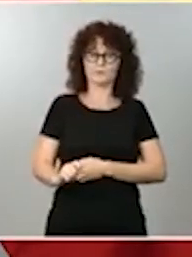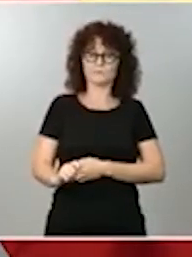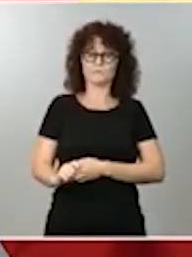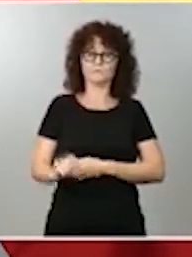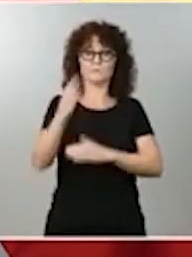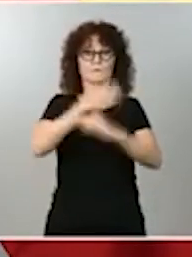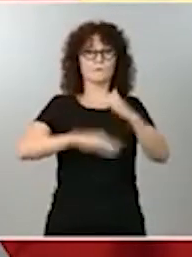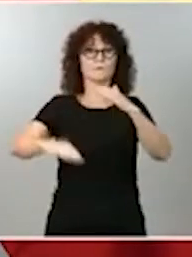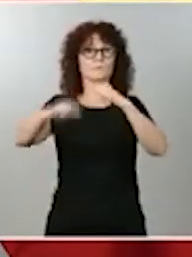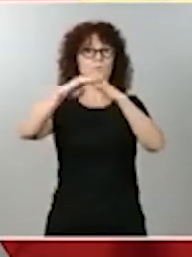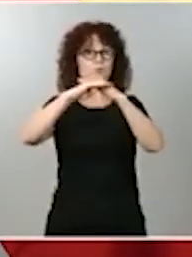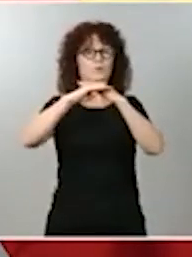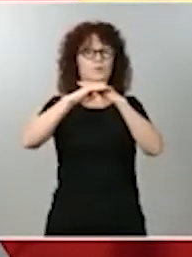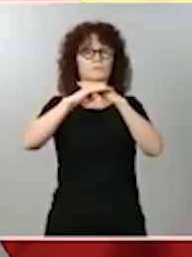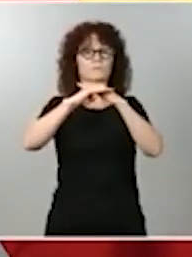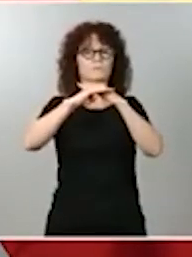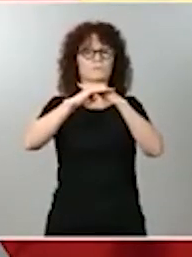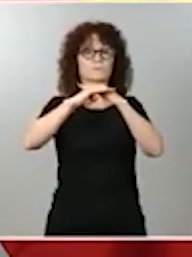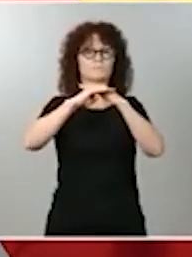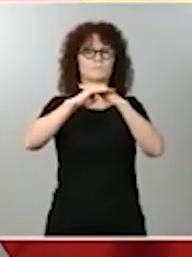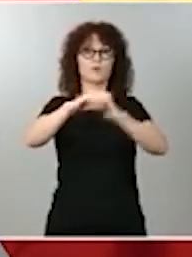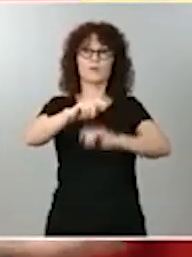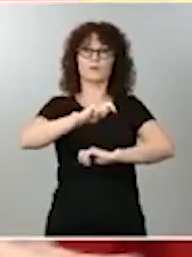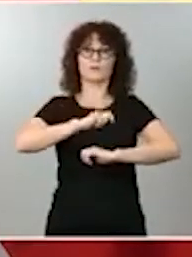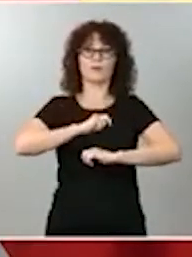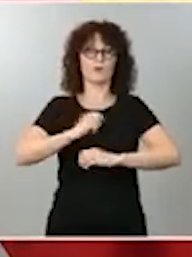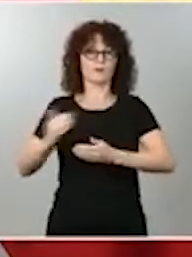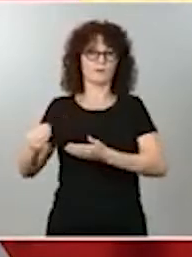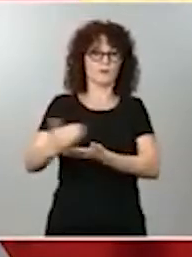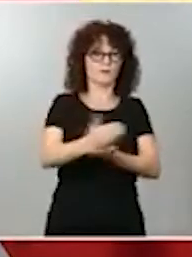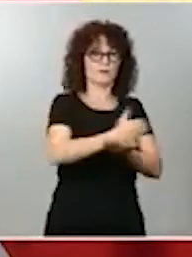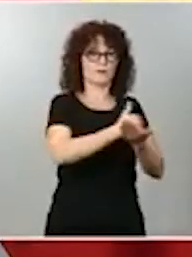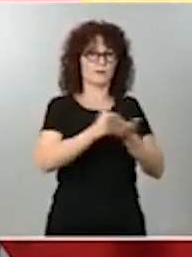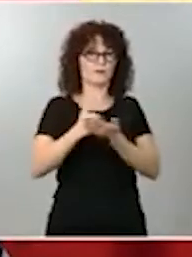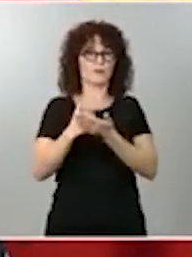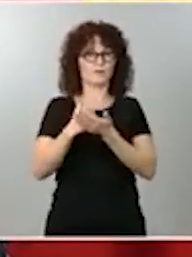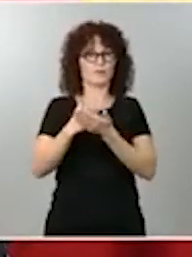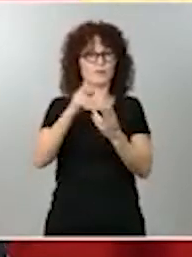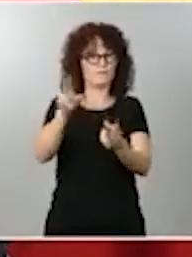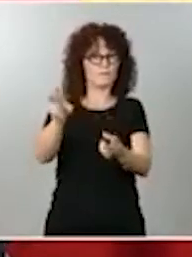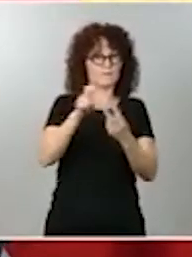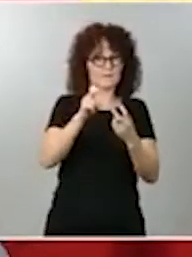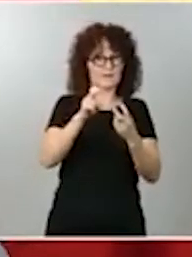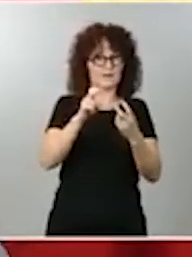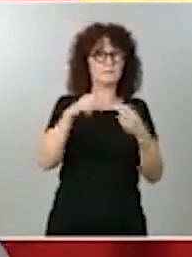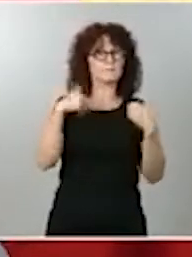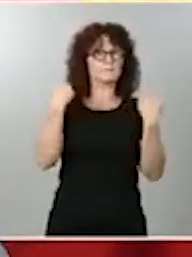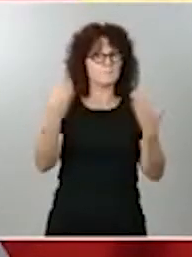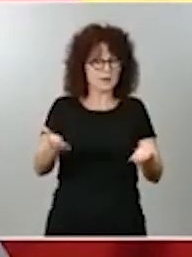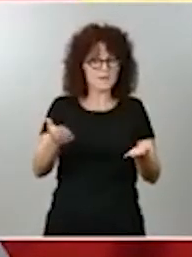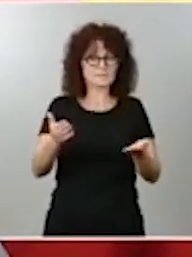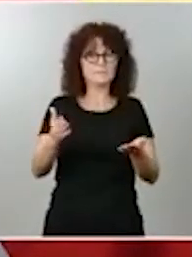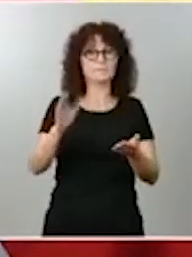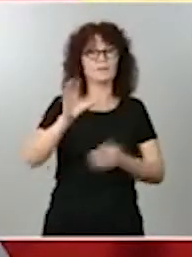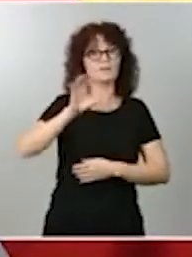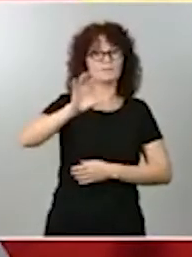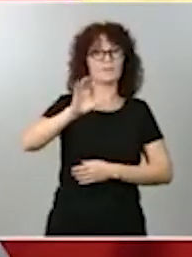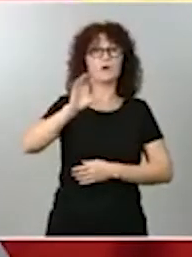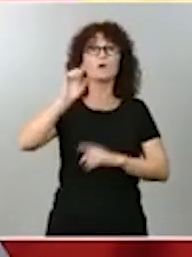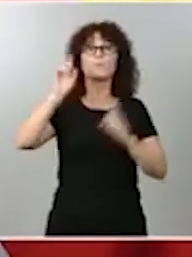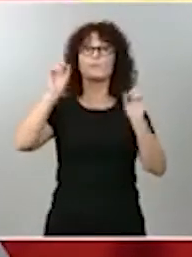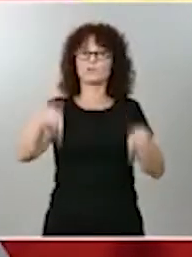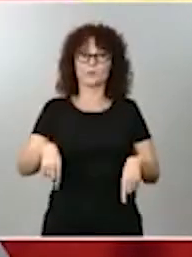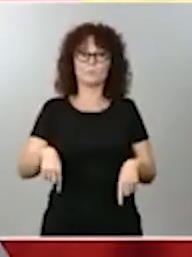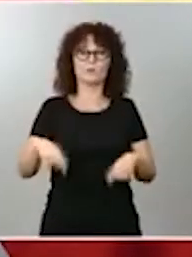permitir es tener mayor recaudación en términos fiscales para el Estado, pero también tener, por supuesto, una política de rentas más